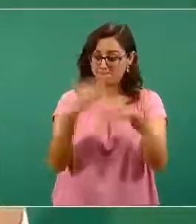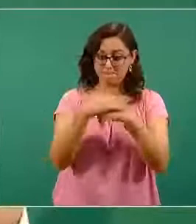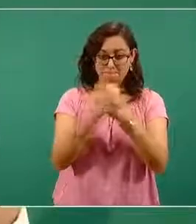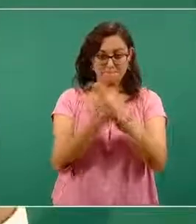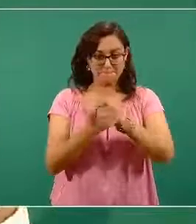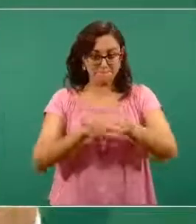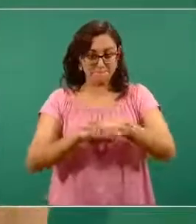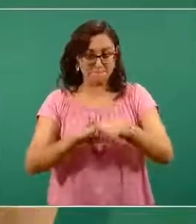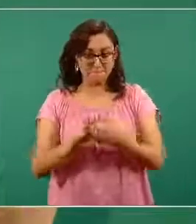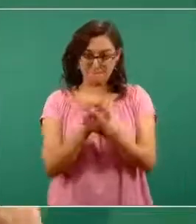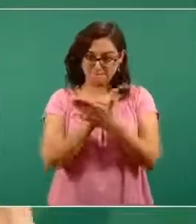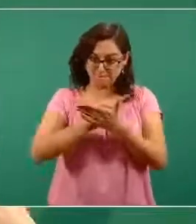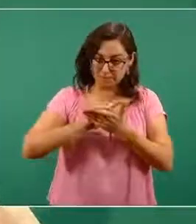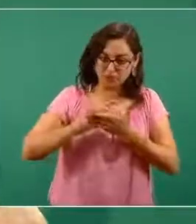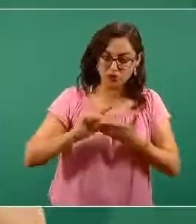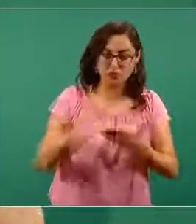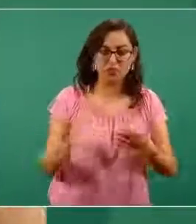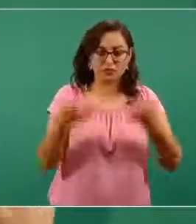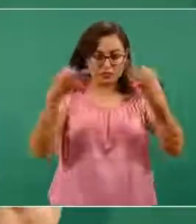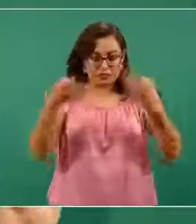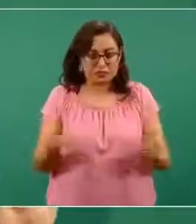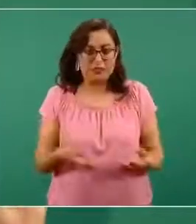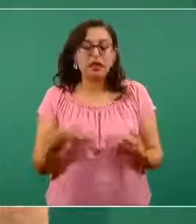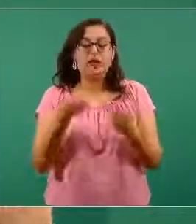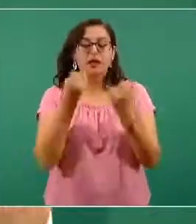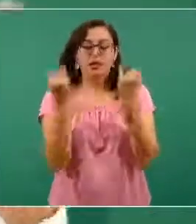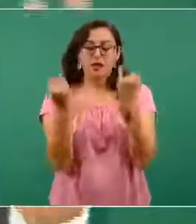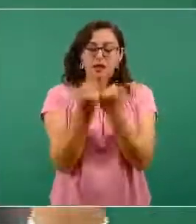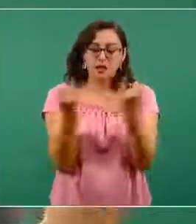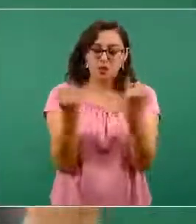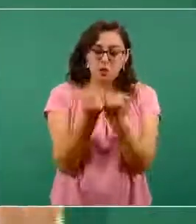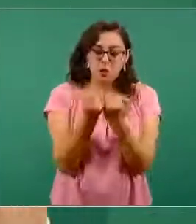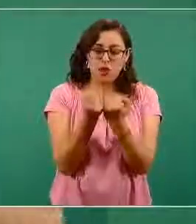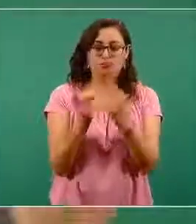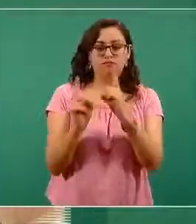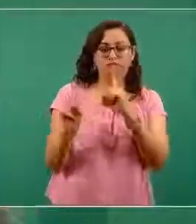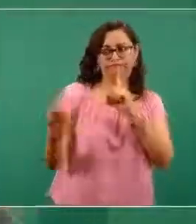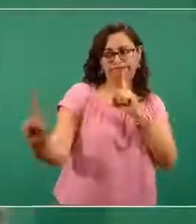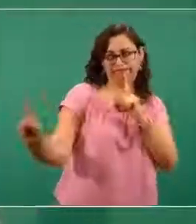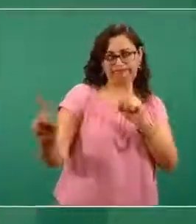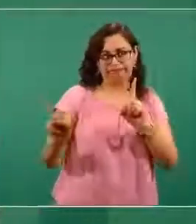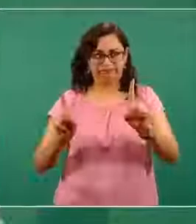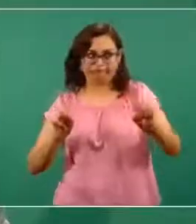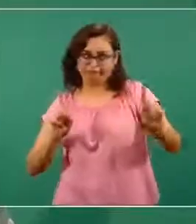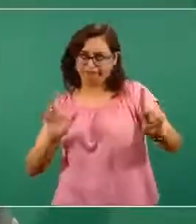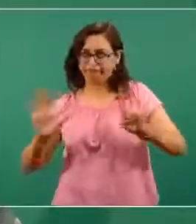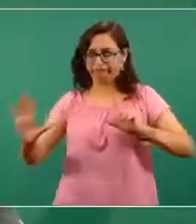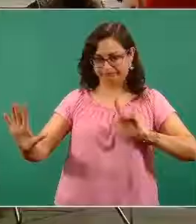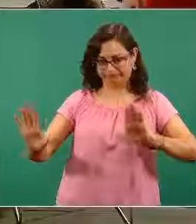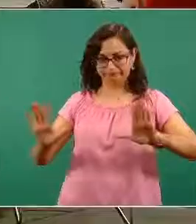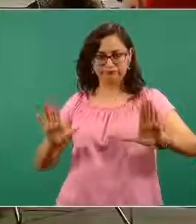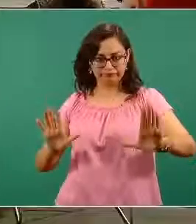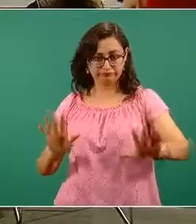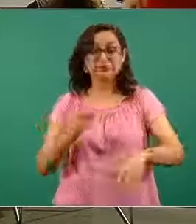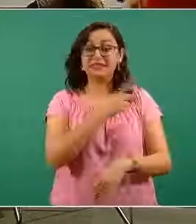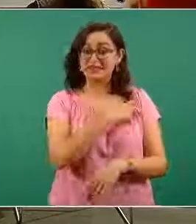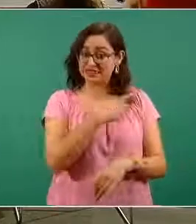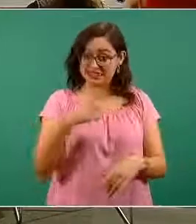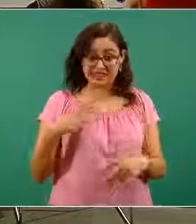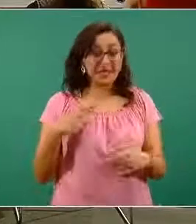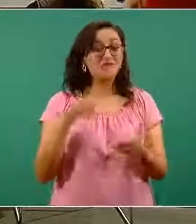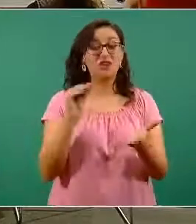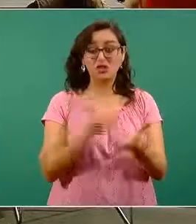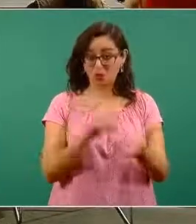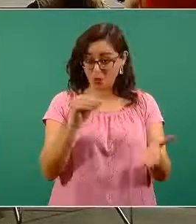y mantener lo más posible el distanciamiento entre personas o grupos de personas